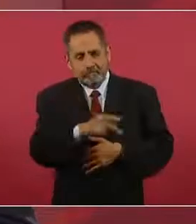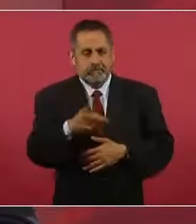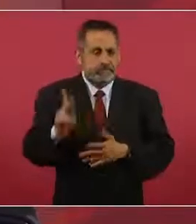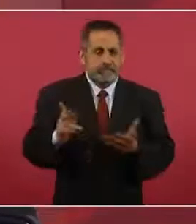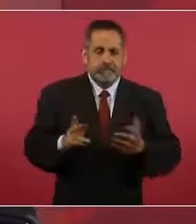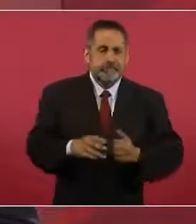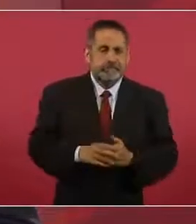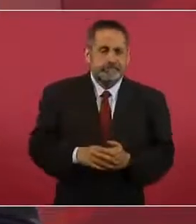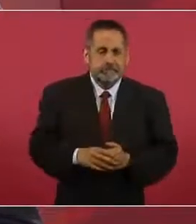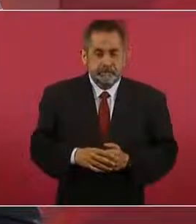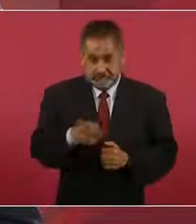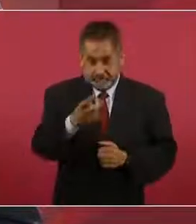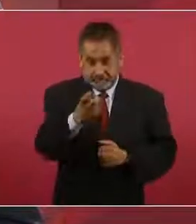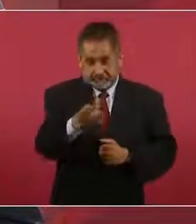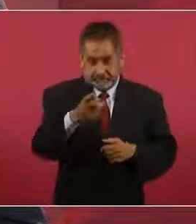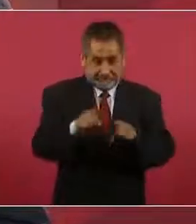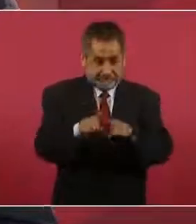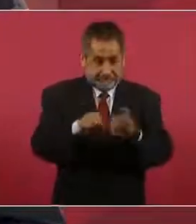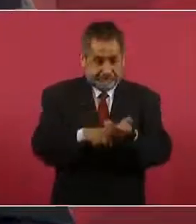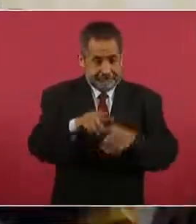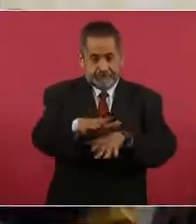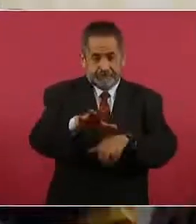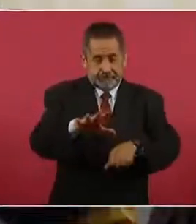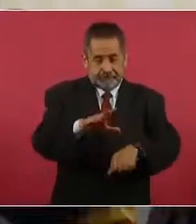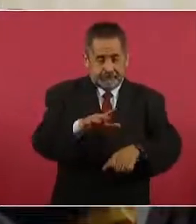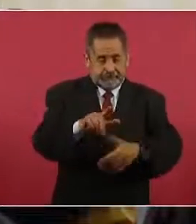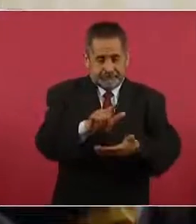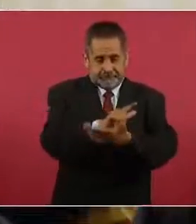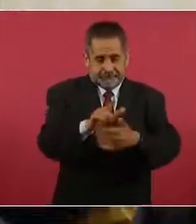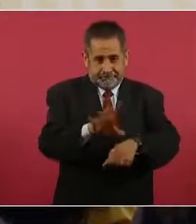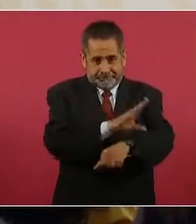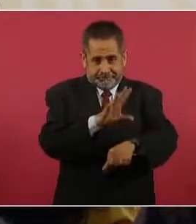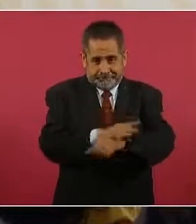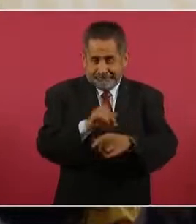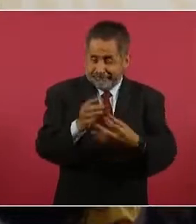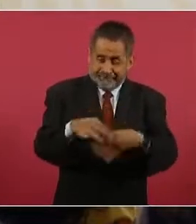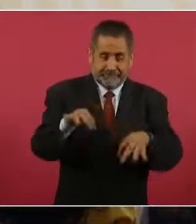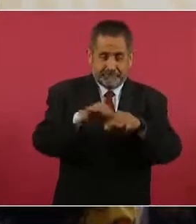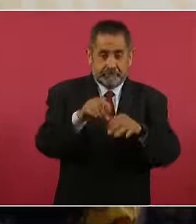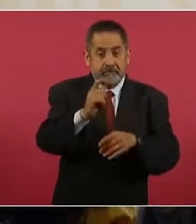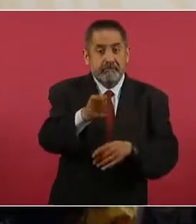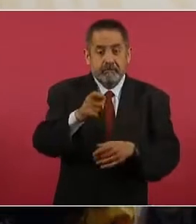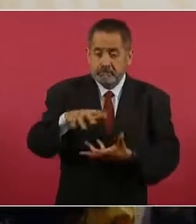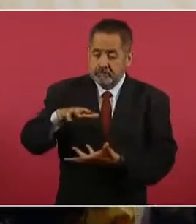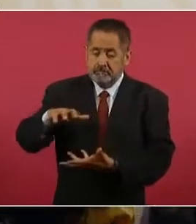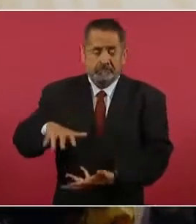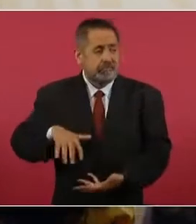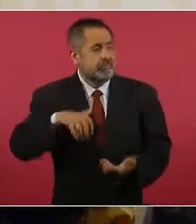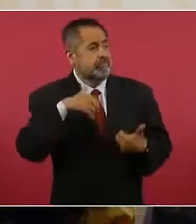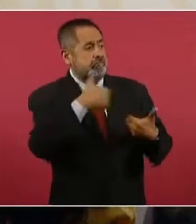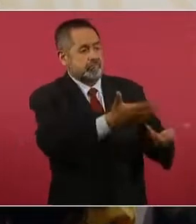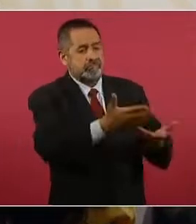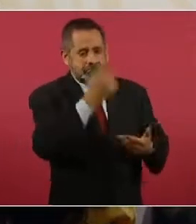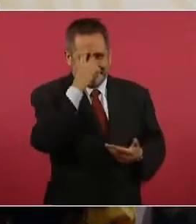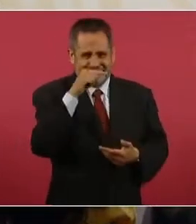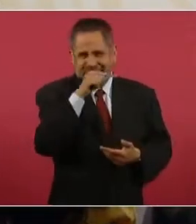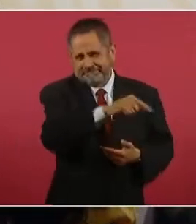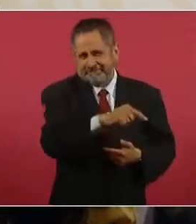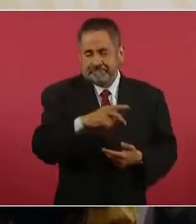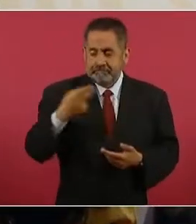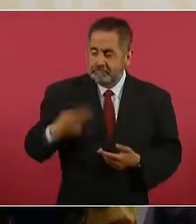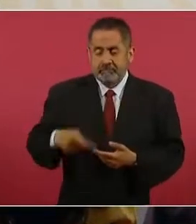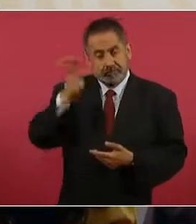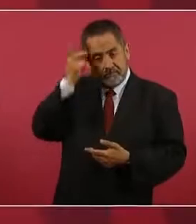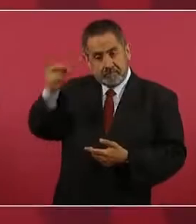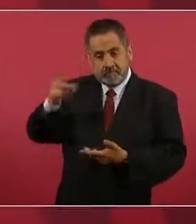Pero esta tan importante, porque era la entrega de los bienes del pueblo,